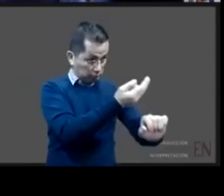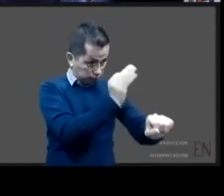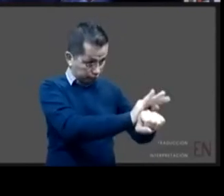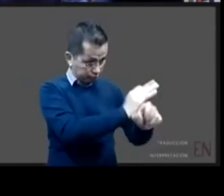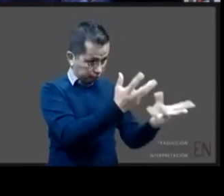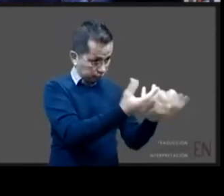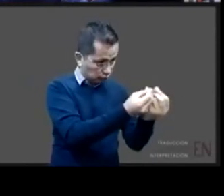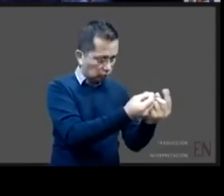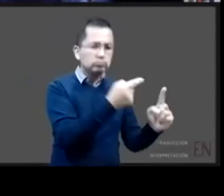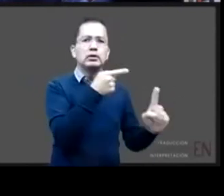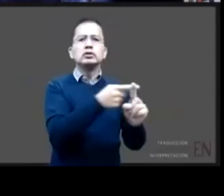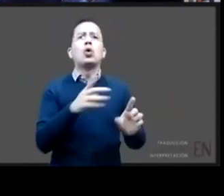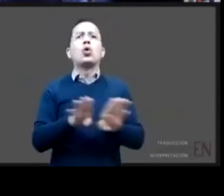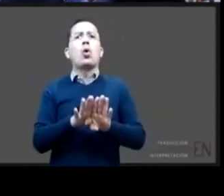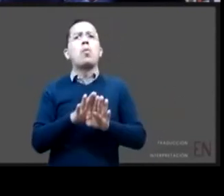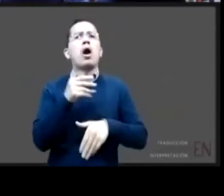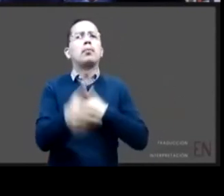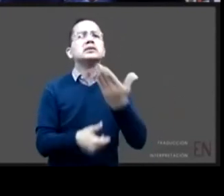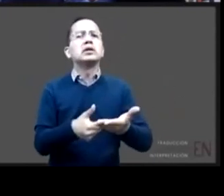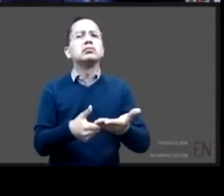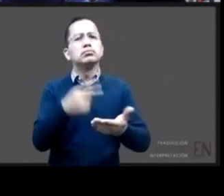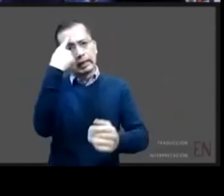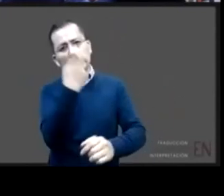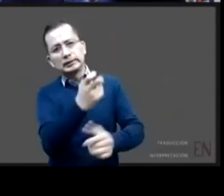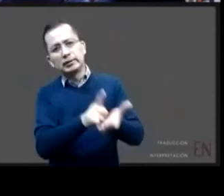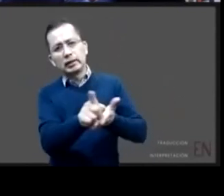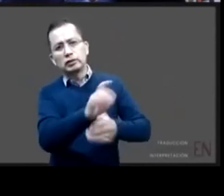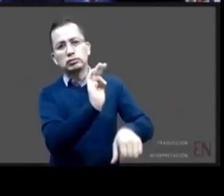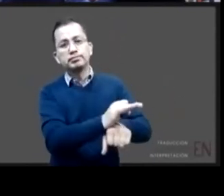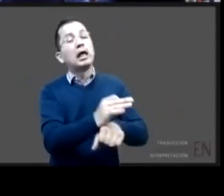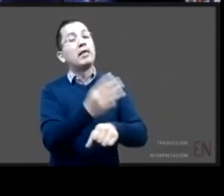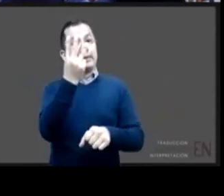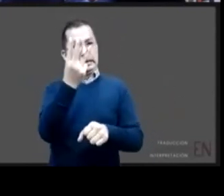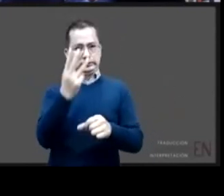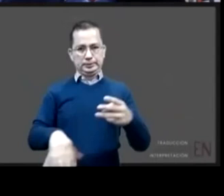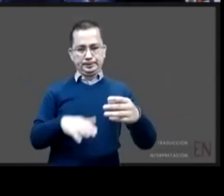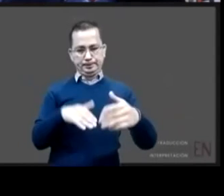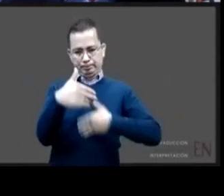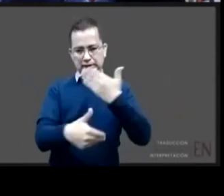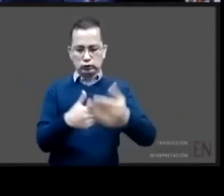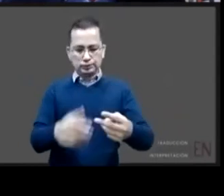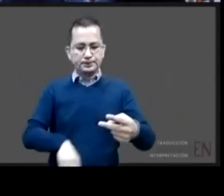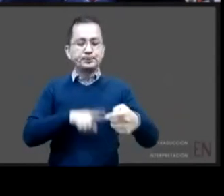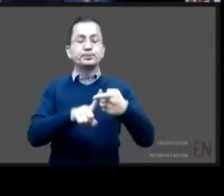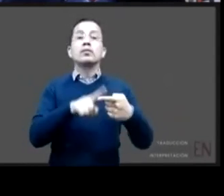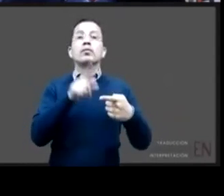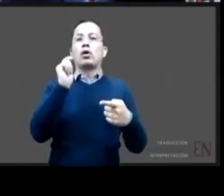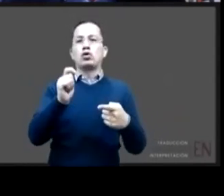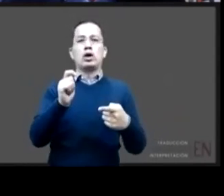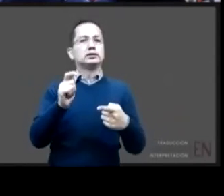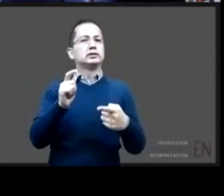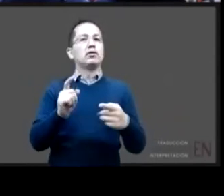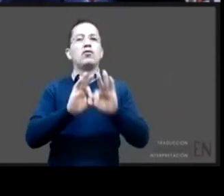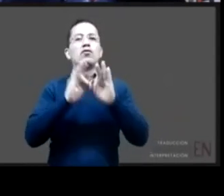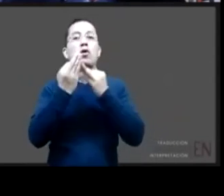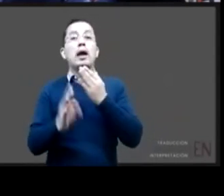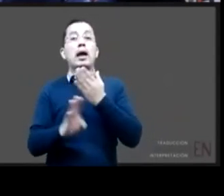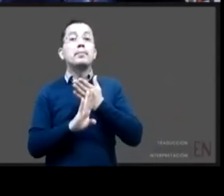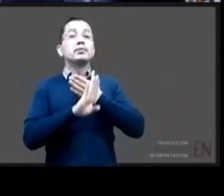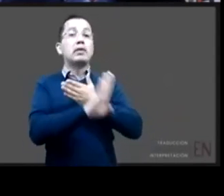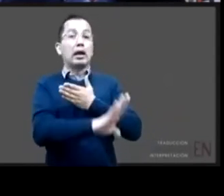en tres vertientes la primera una medida preventiva como la comentaba hace un momento Paula cuidar